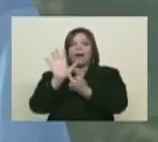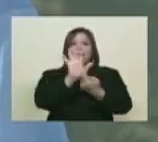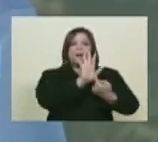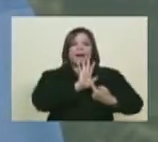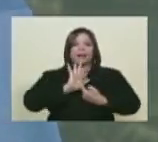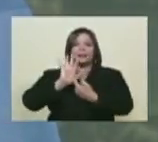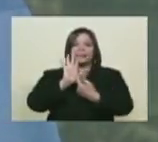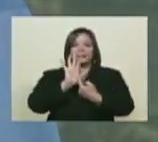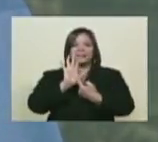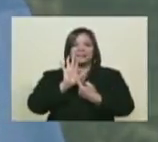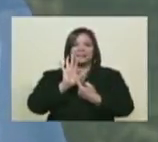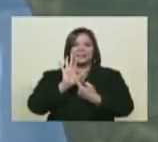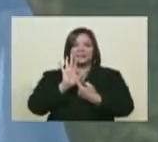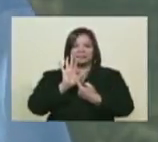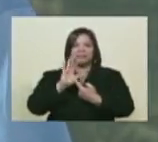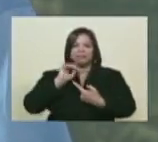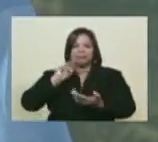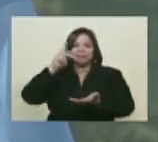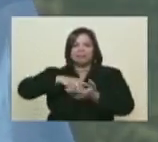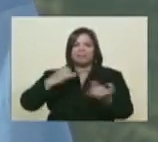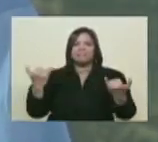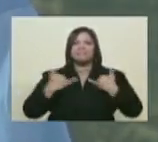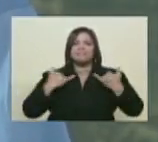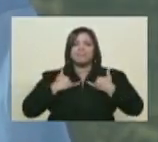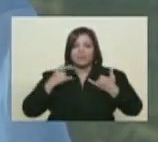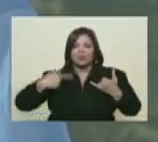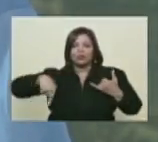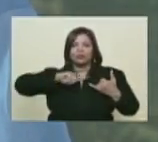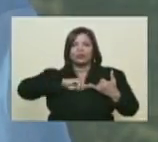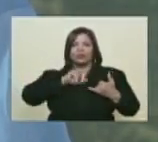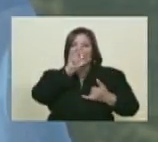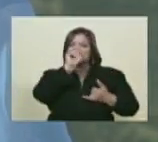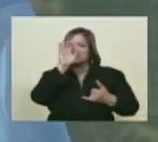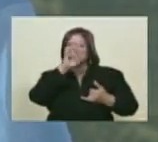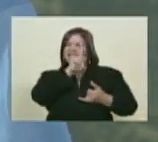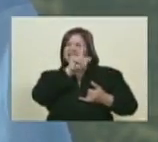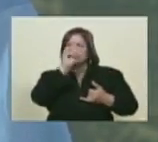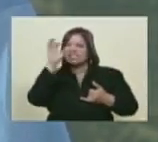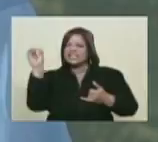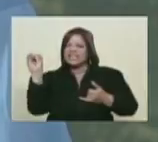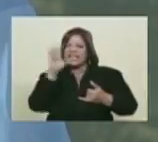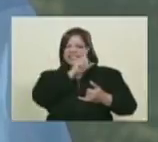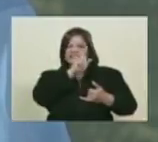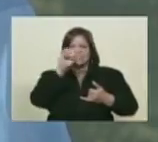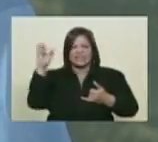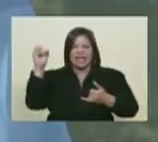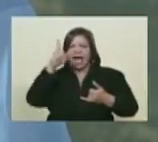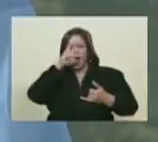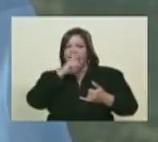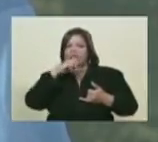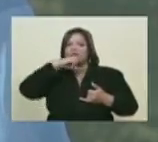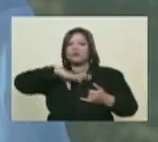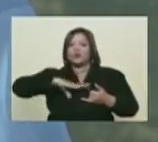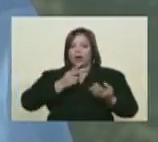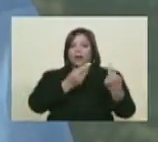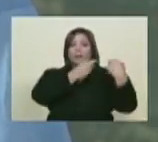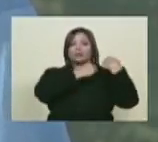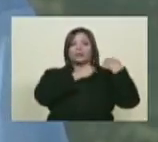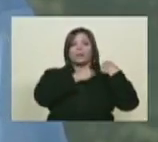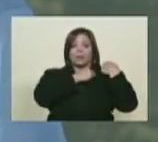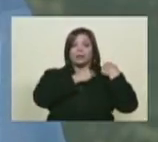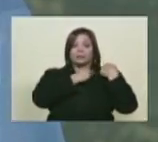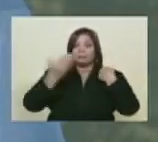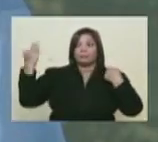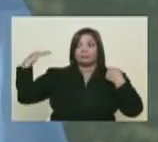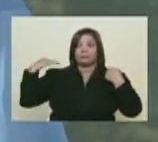también nosotros poniéndonos como protagonistas. Ver estos 100 años de historia es también asumir una responsabilidad. Saber que detrás de nosotros